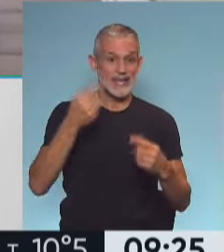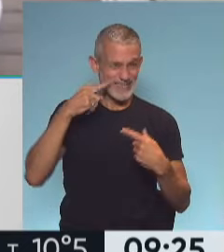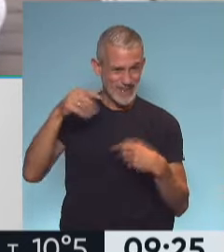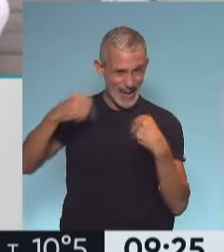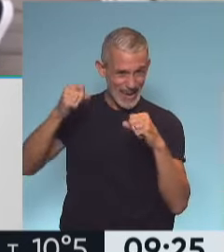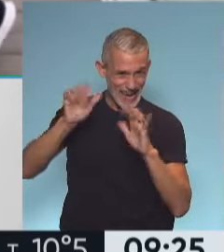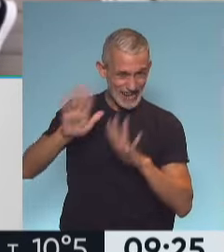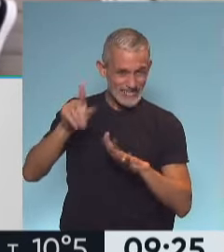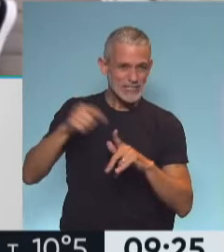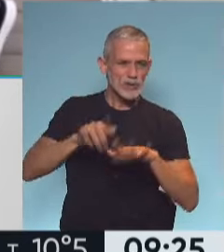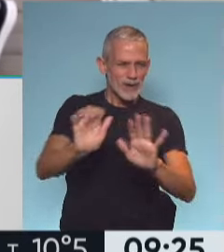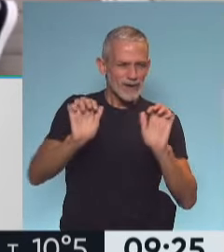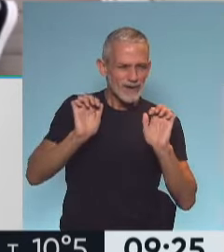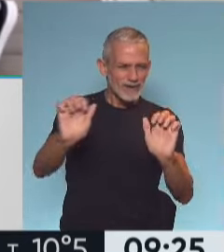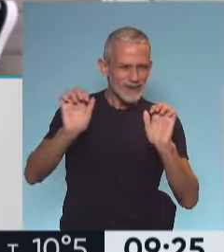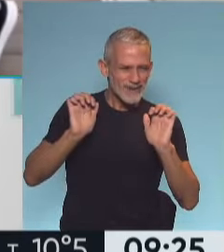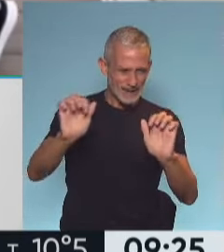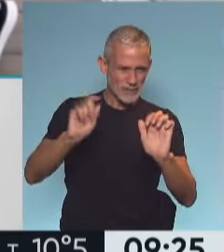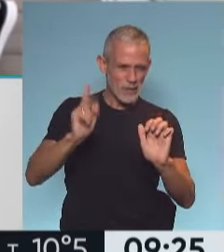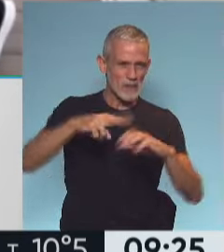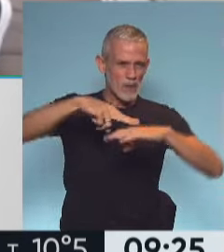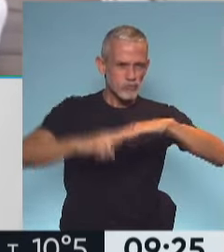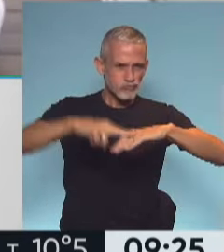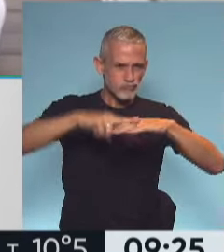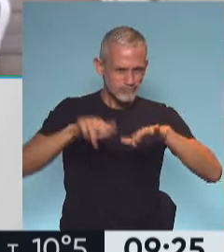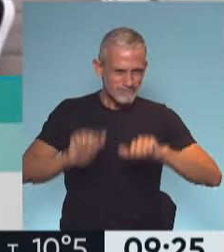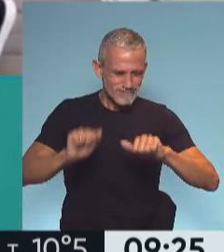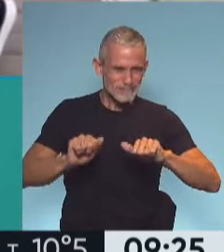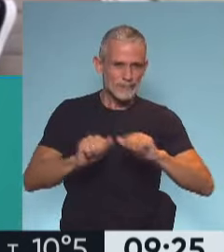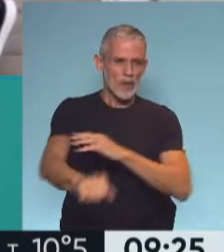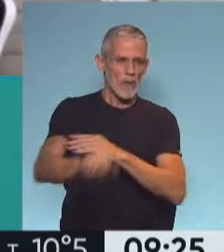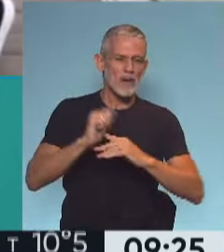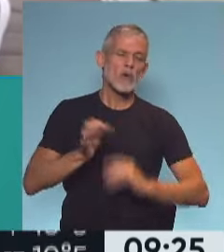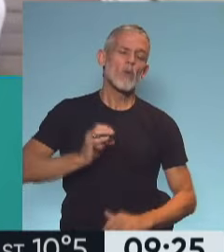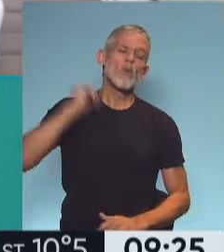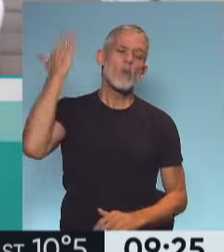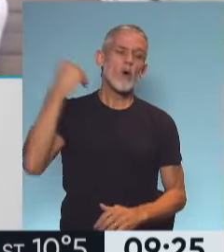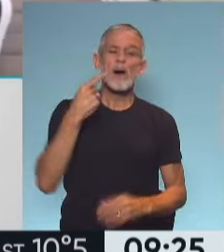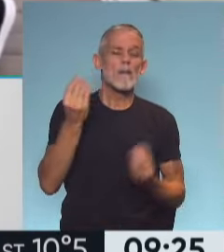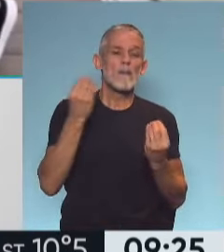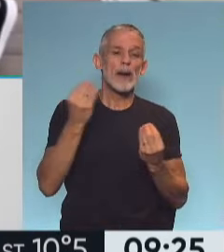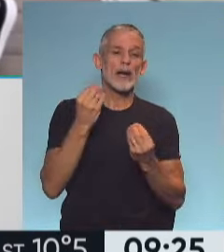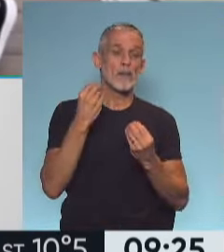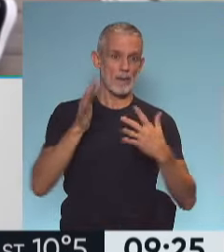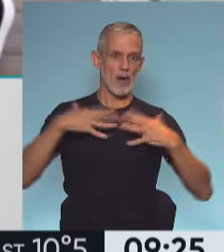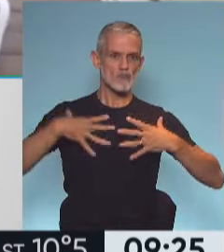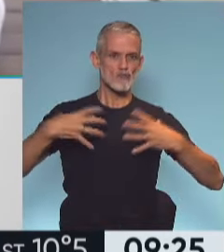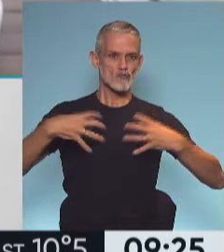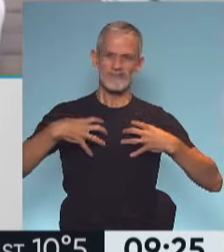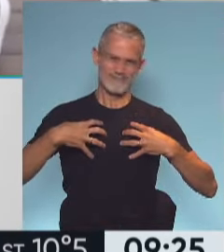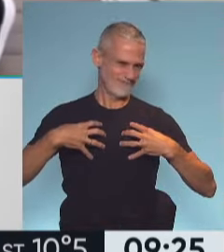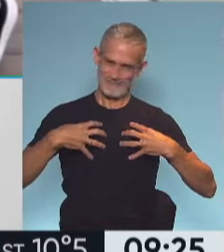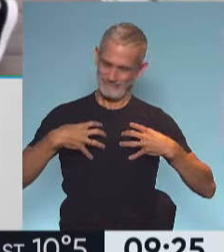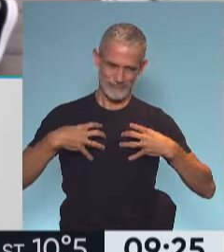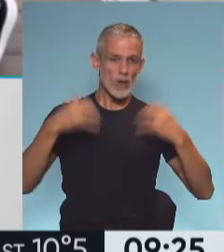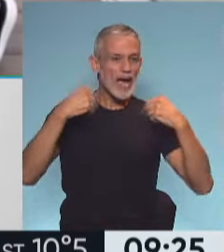que estoy haciendo allí que son unas flexo-extensiones de brazos que se creían en la antigüedad que eran para trabajar los pectorales, pero es uno de los